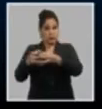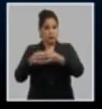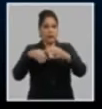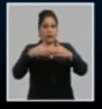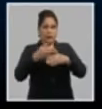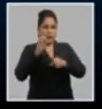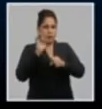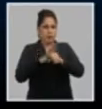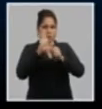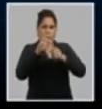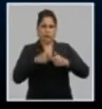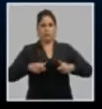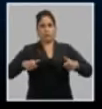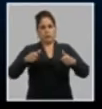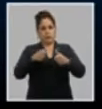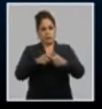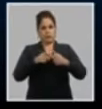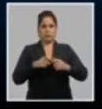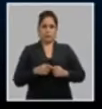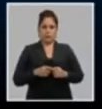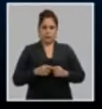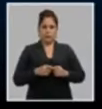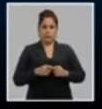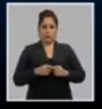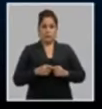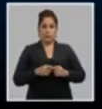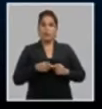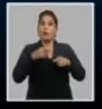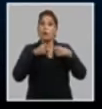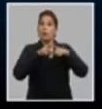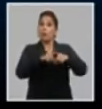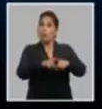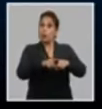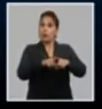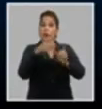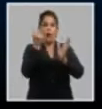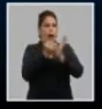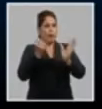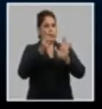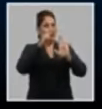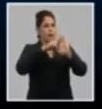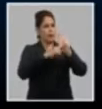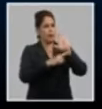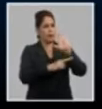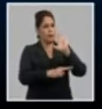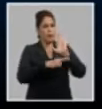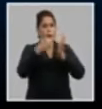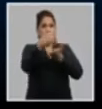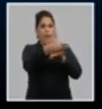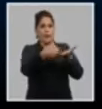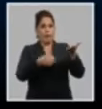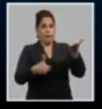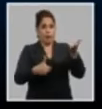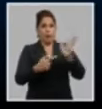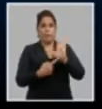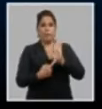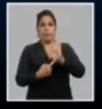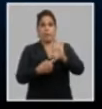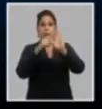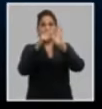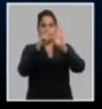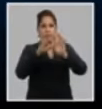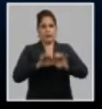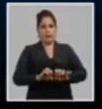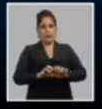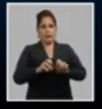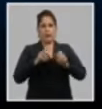los días iniciales de la magna cita de los comunistas cubanos. Junto a ello también se aprobó una resolución sobre el informe central presentado por el primer